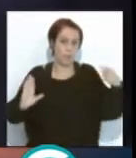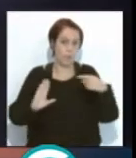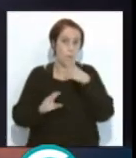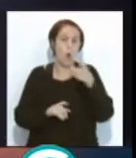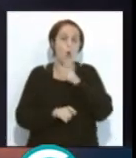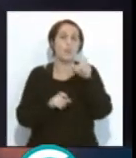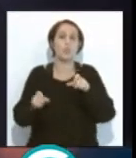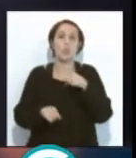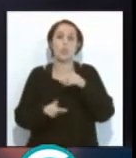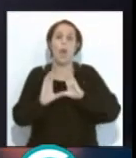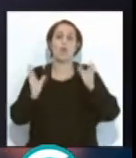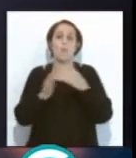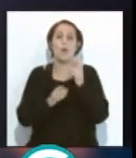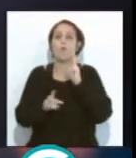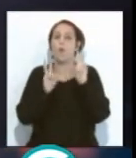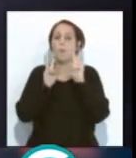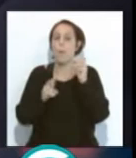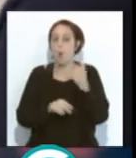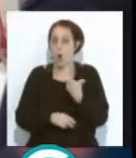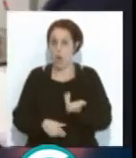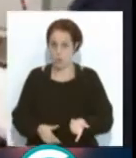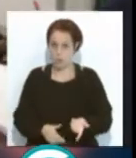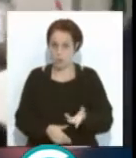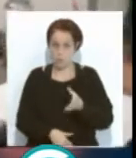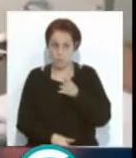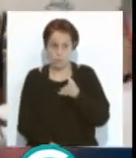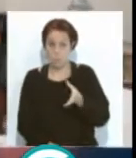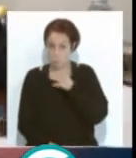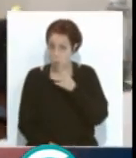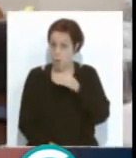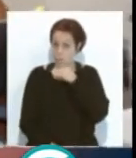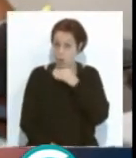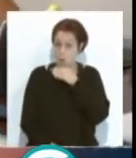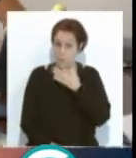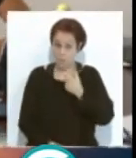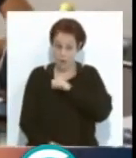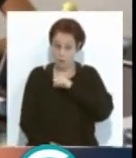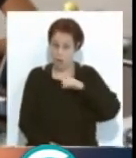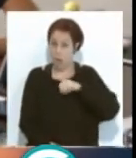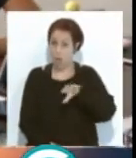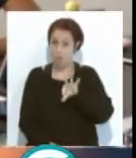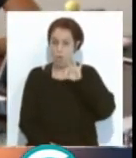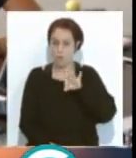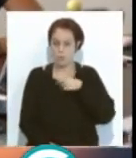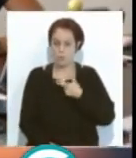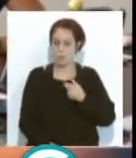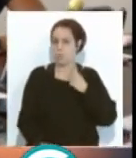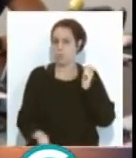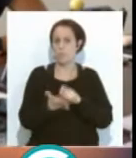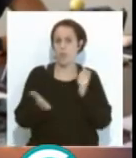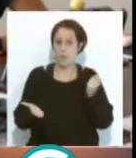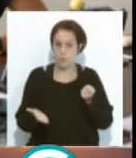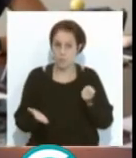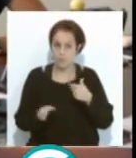concurso, por un enfado personal, porque al final no deja de ser un poco eso, se tome esa decisión a la ligera y antes